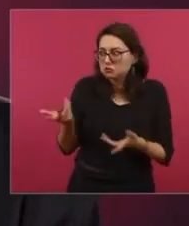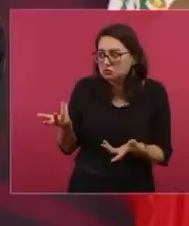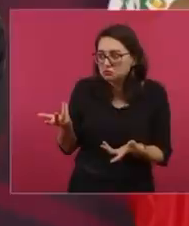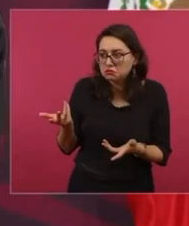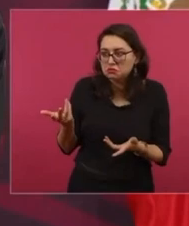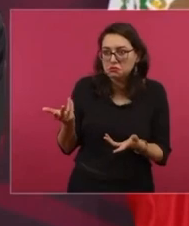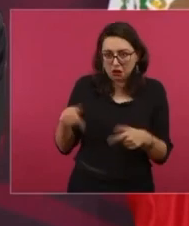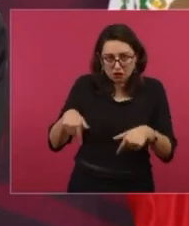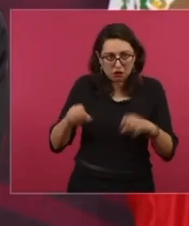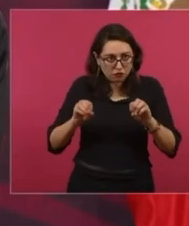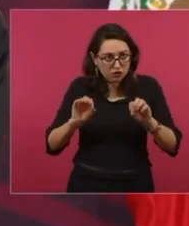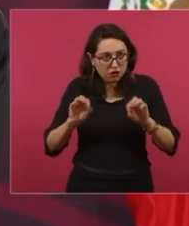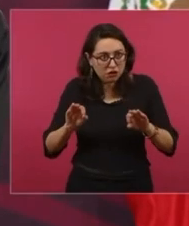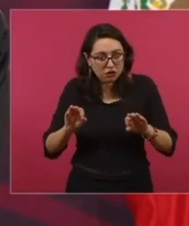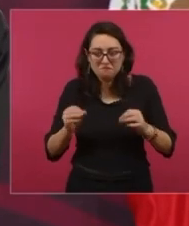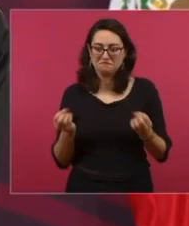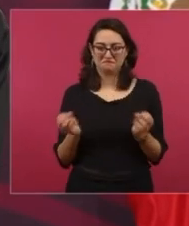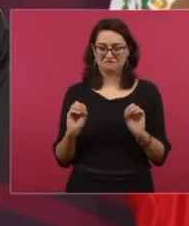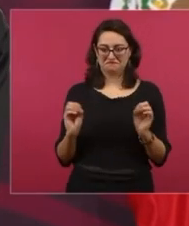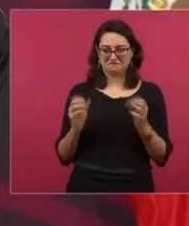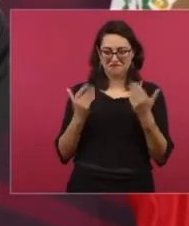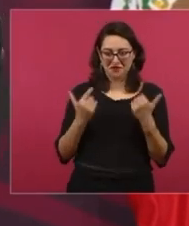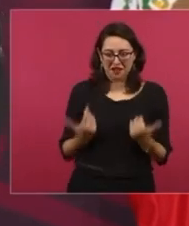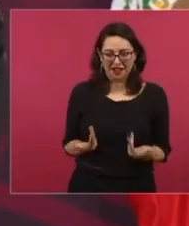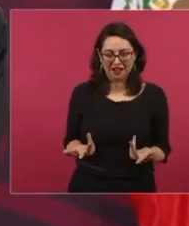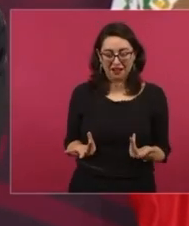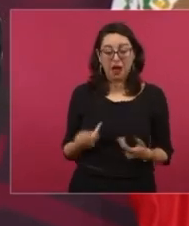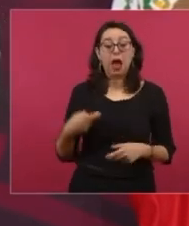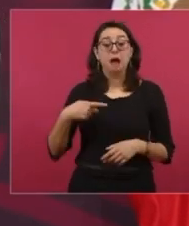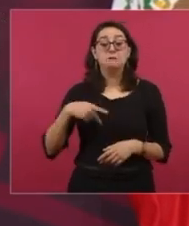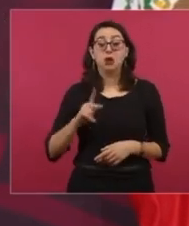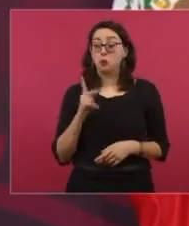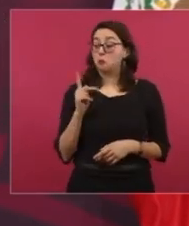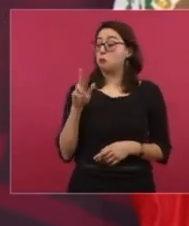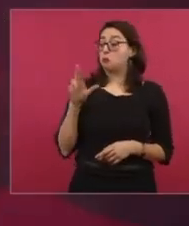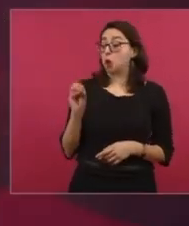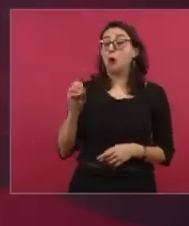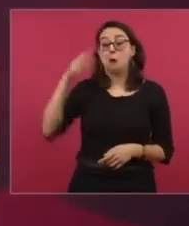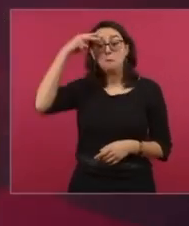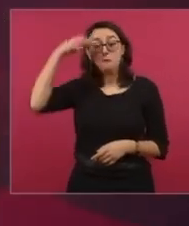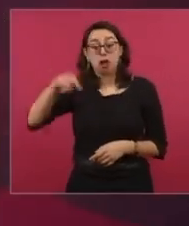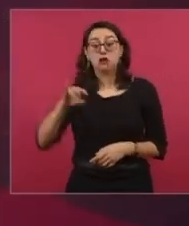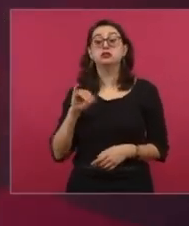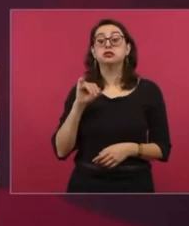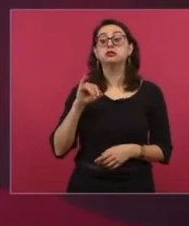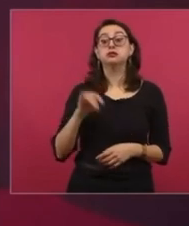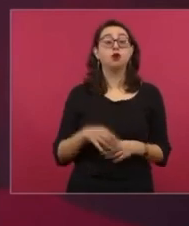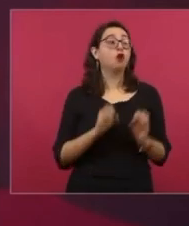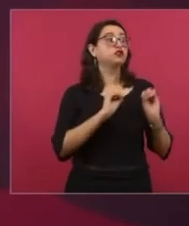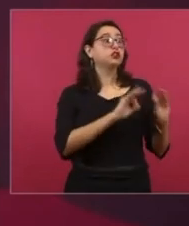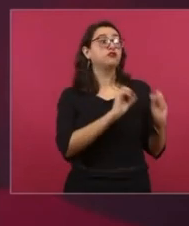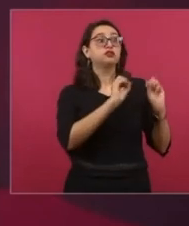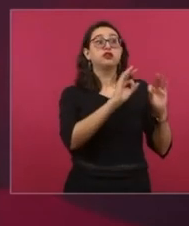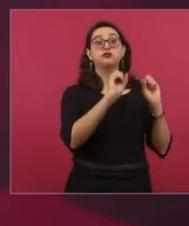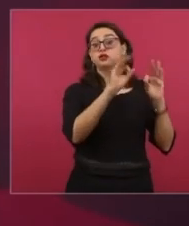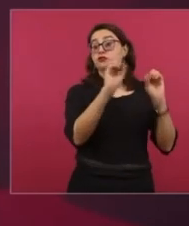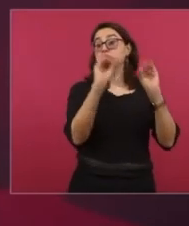en todo el mundo, era el único país, el único gobierno